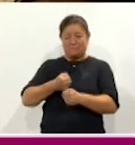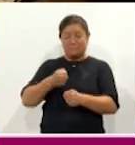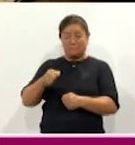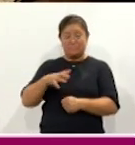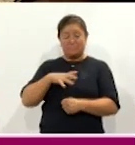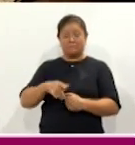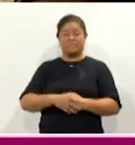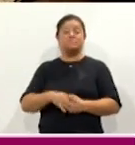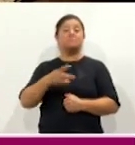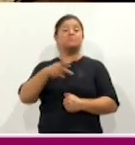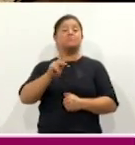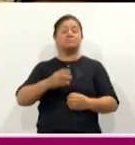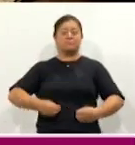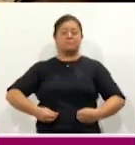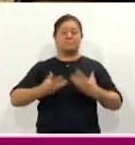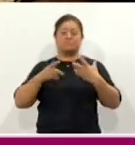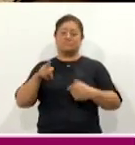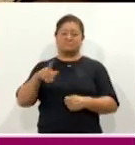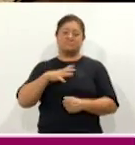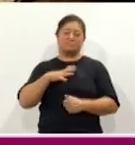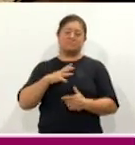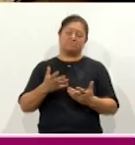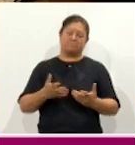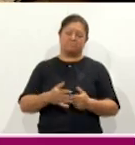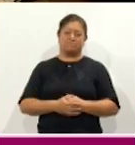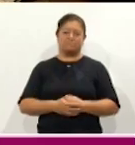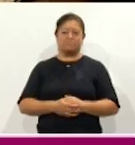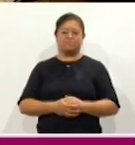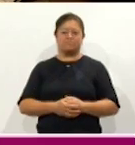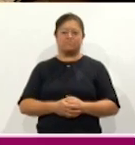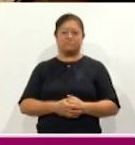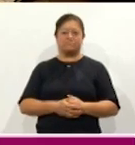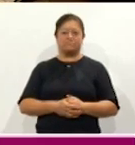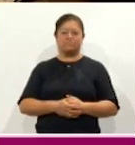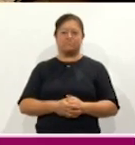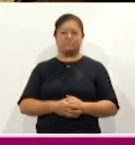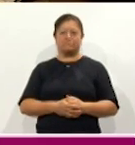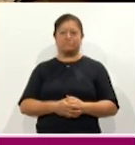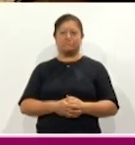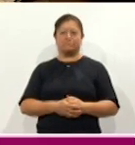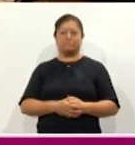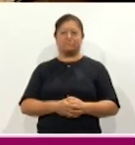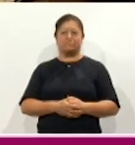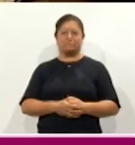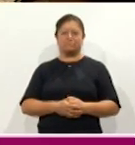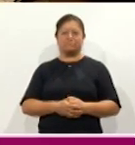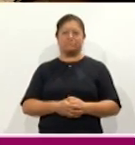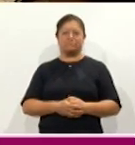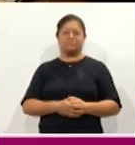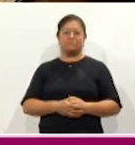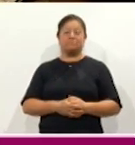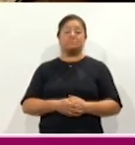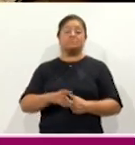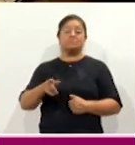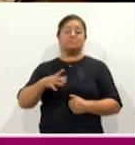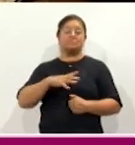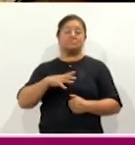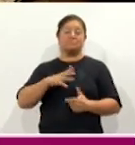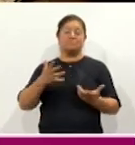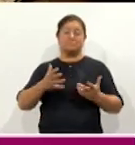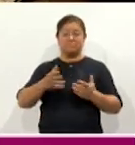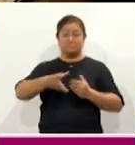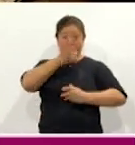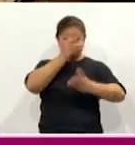la vida les ha dado, como bien decían, pues un gran bagaje, tanto cultural como de